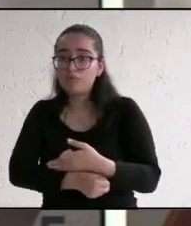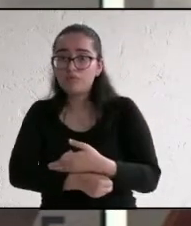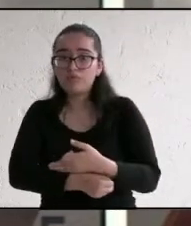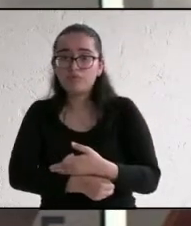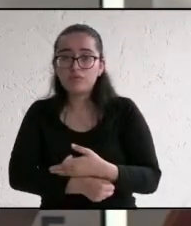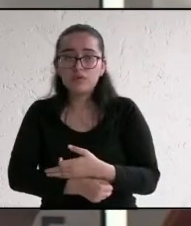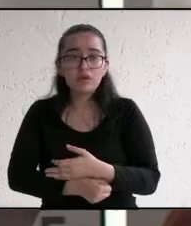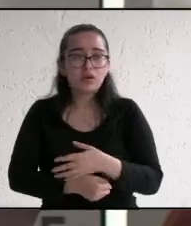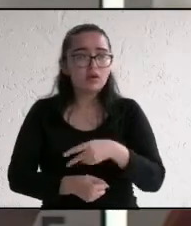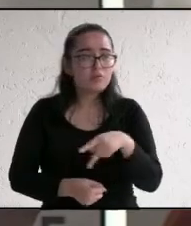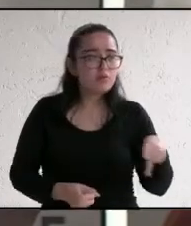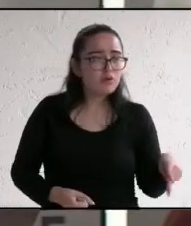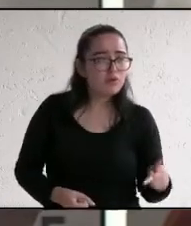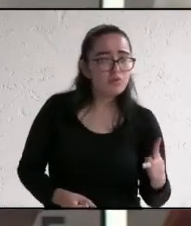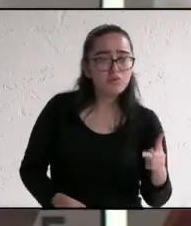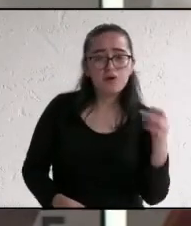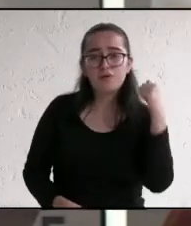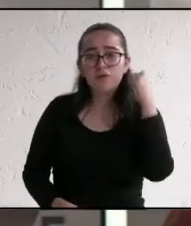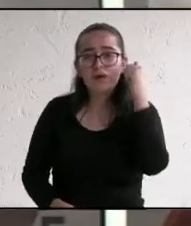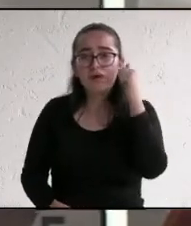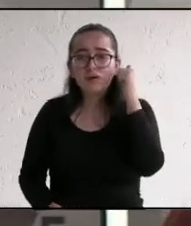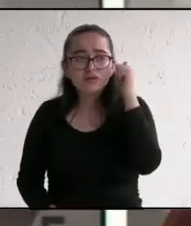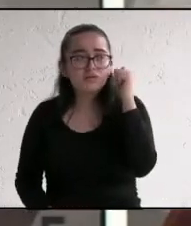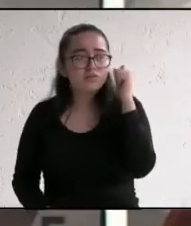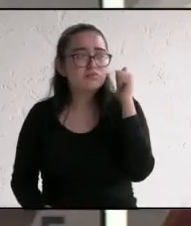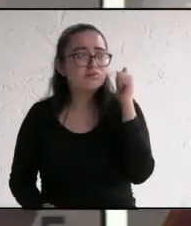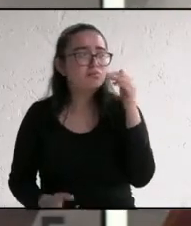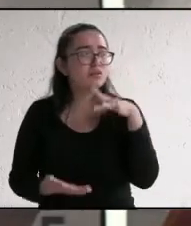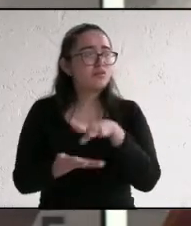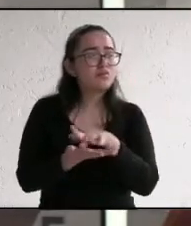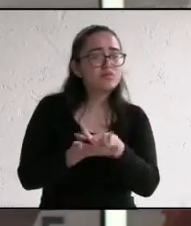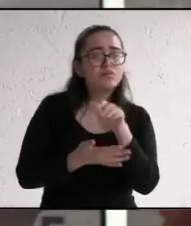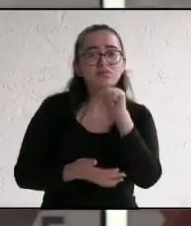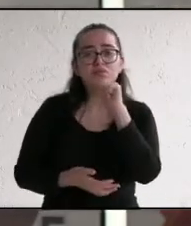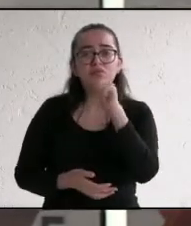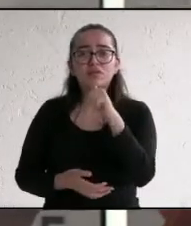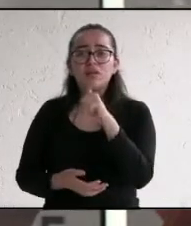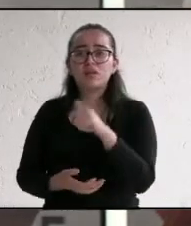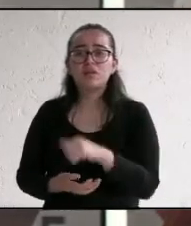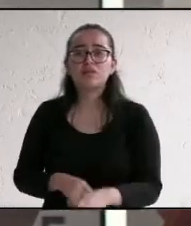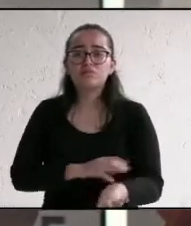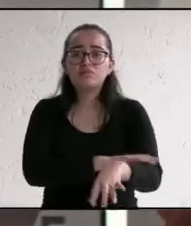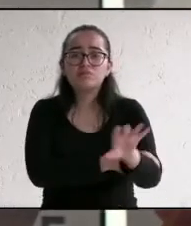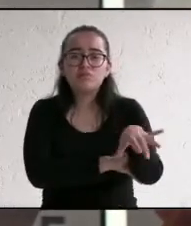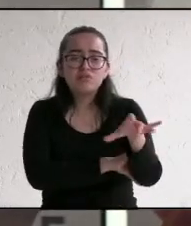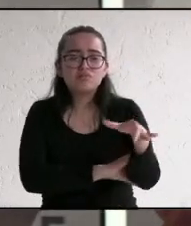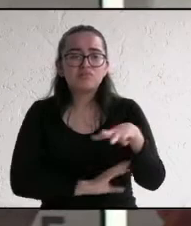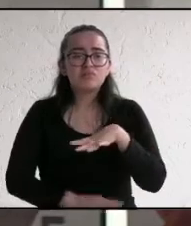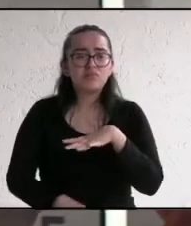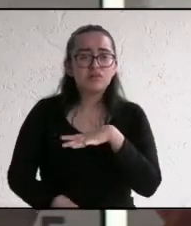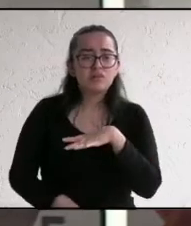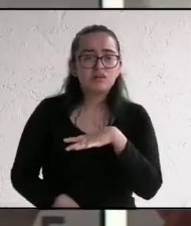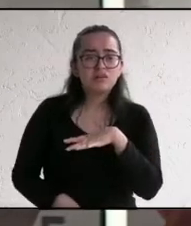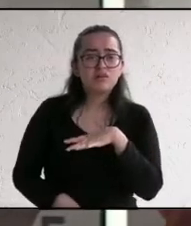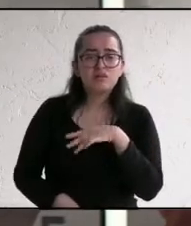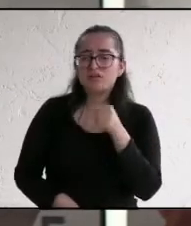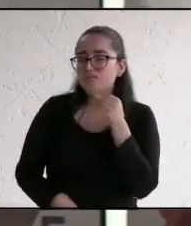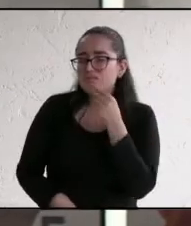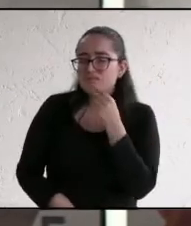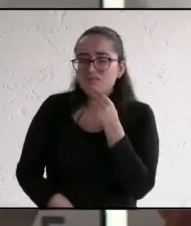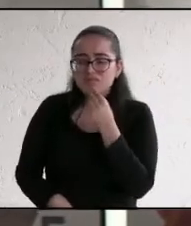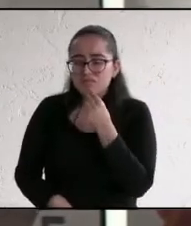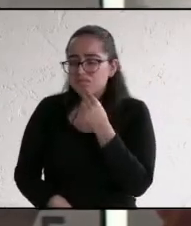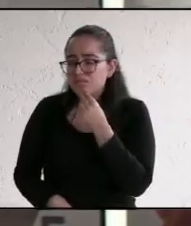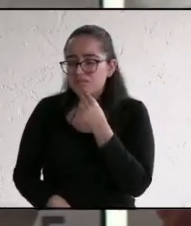actopeño no reciba nada. Nos han dado simplemente basura, entonces eso no sirve, eso no lleva a ningún